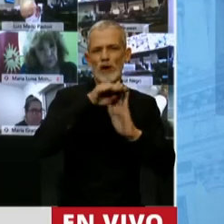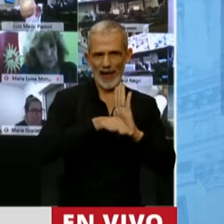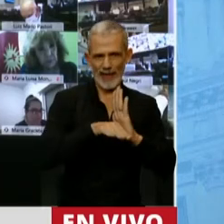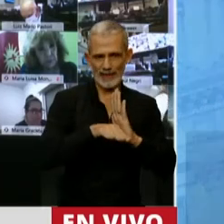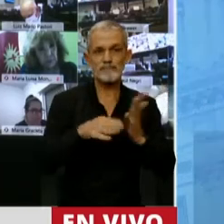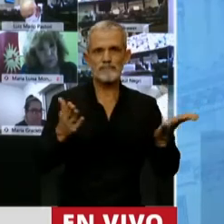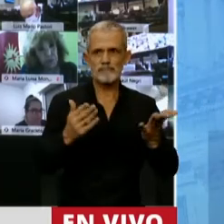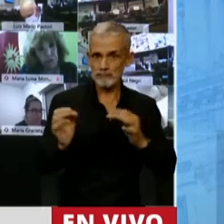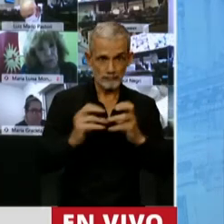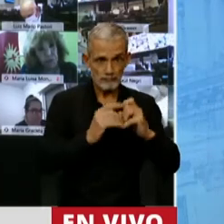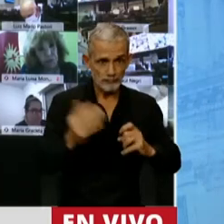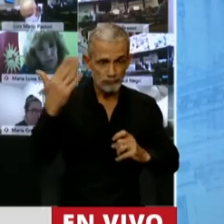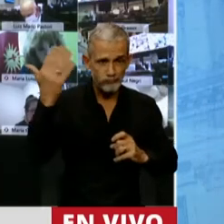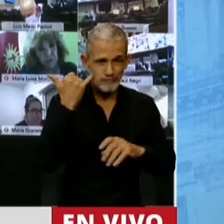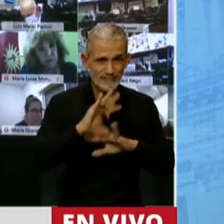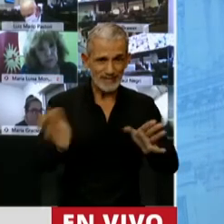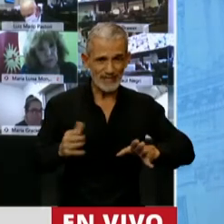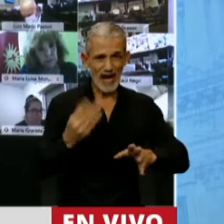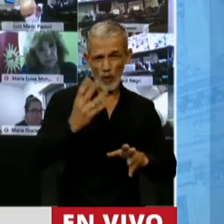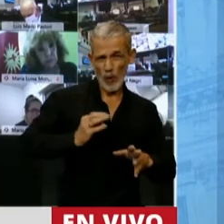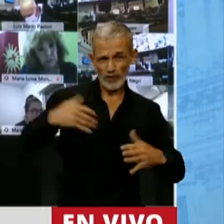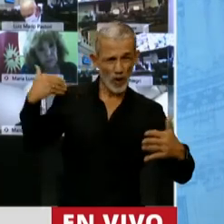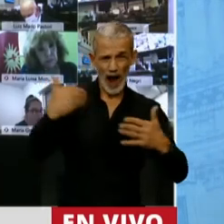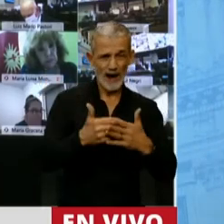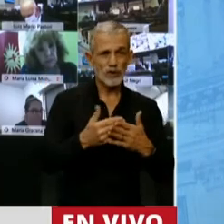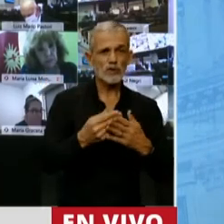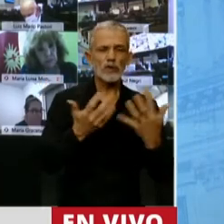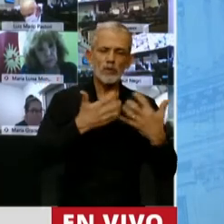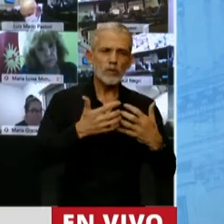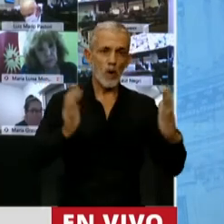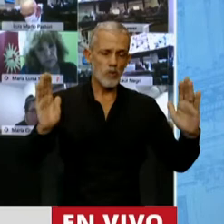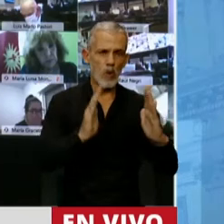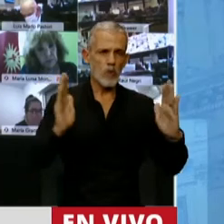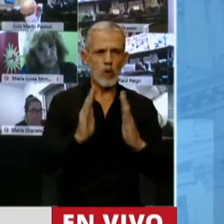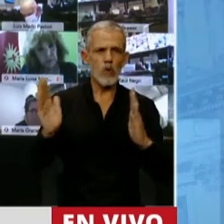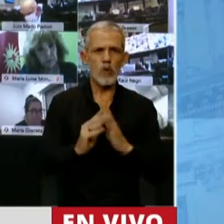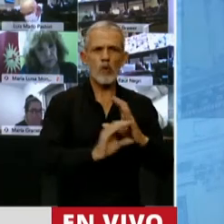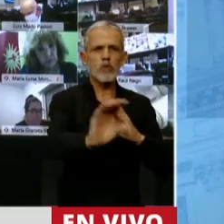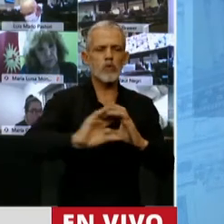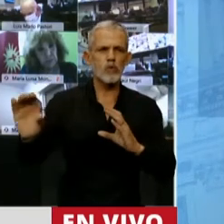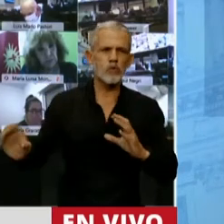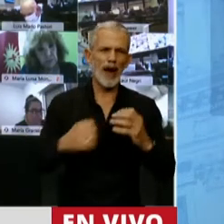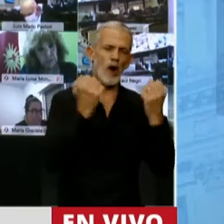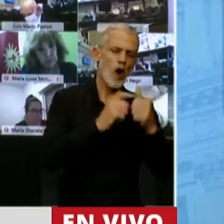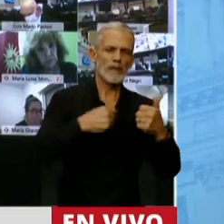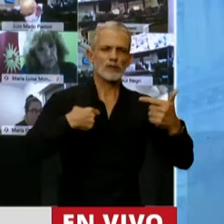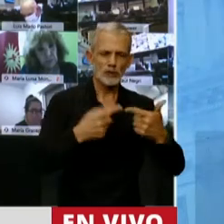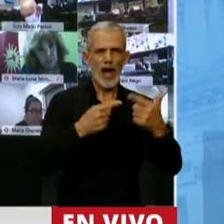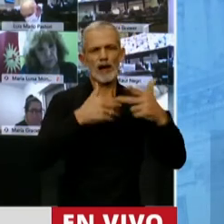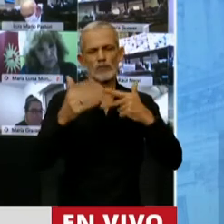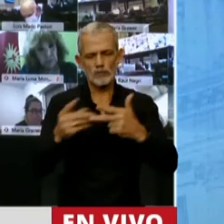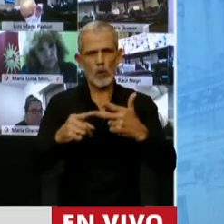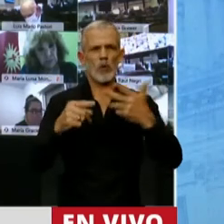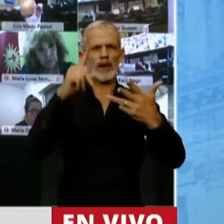Se ha dicho acá, los presupuestos de los últimos cuatro años donde sistemáticamente se redujeron las partidas destinadas a servicios económicos, sociales, obra